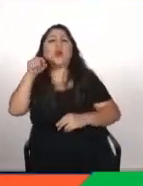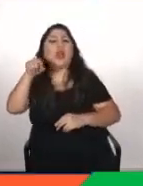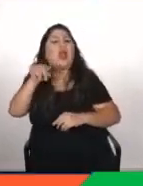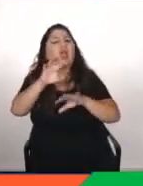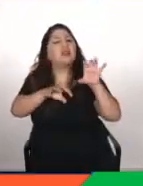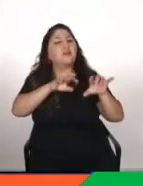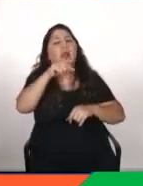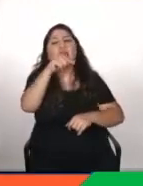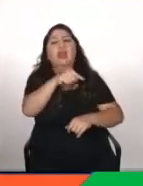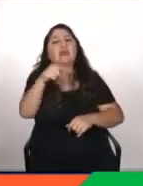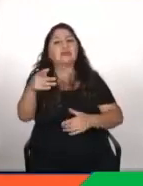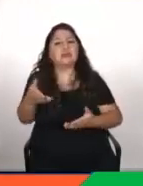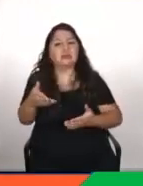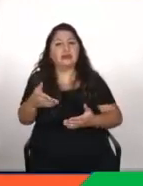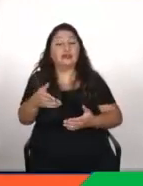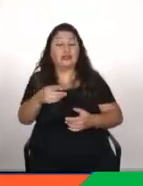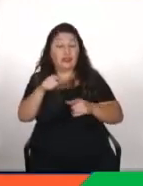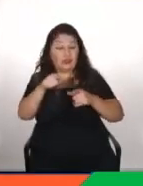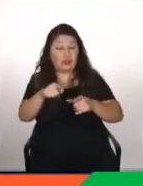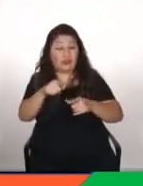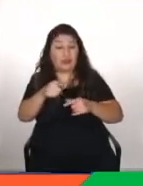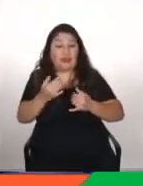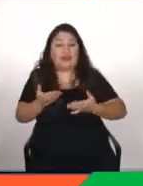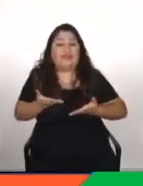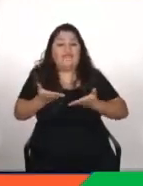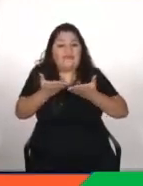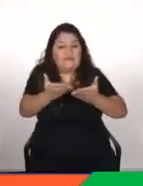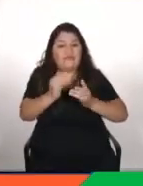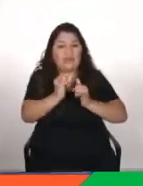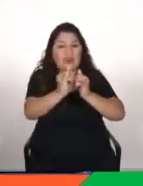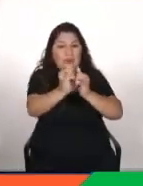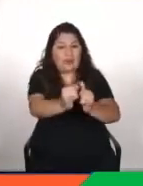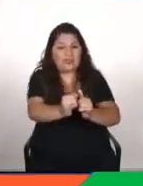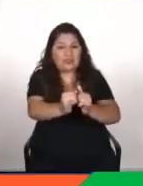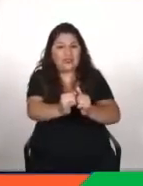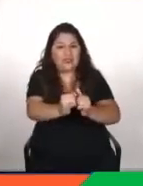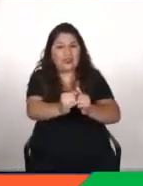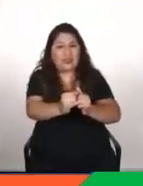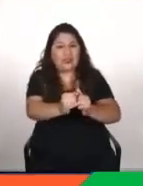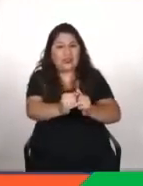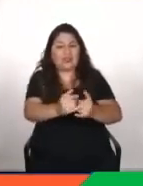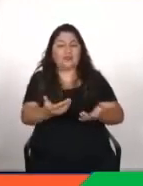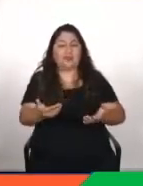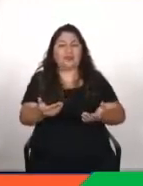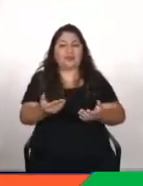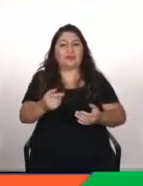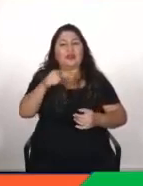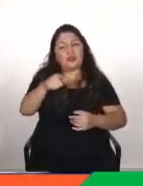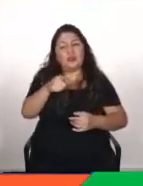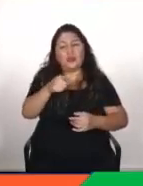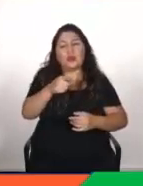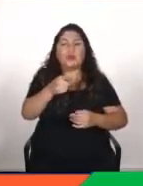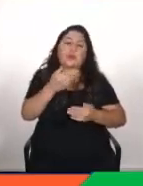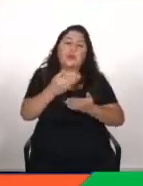sistema le tienes que dar muchos de estos ejemplos tienes que conformar un dataset esta palabra que habrás escuchado harto de veces